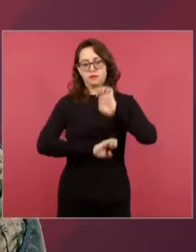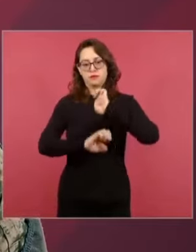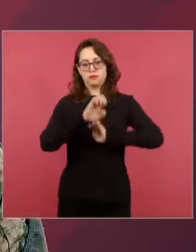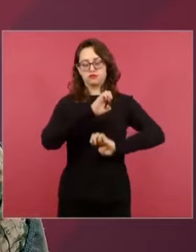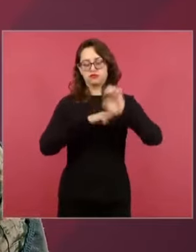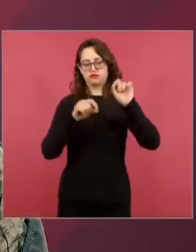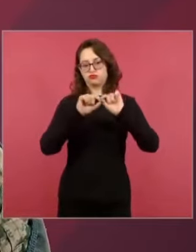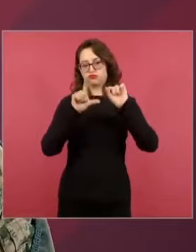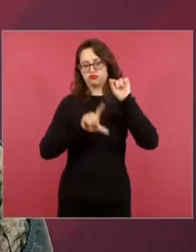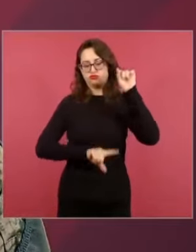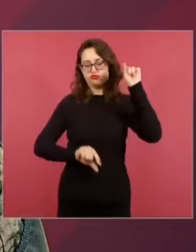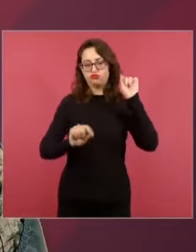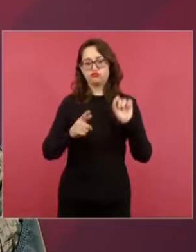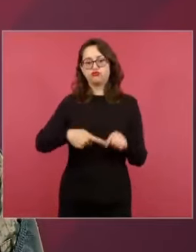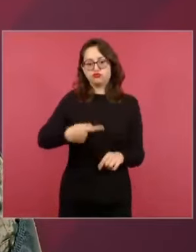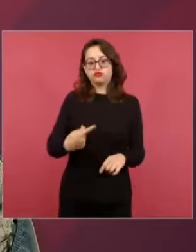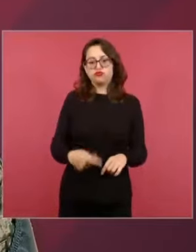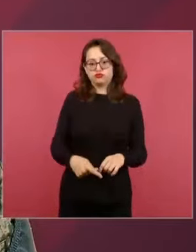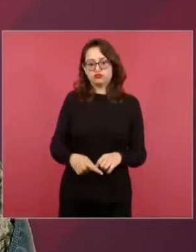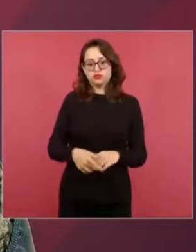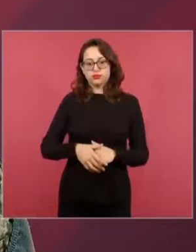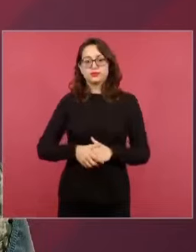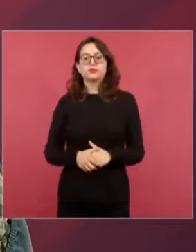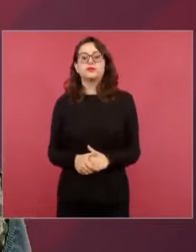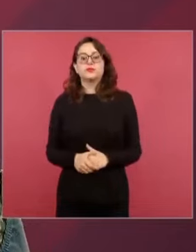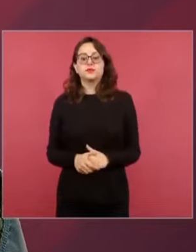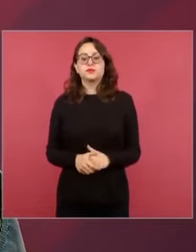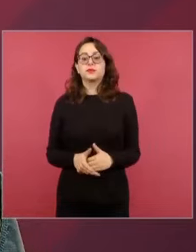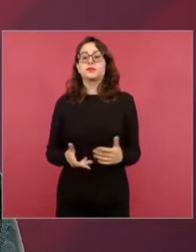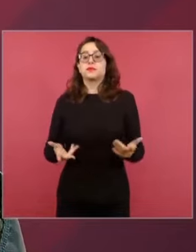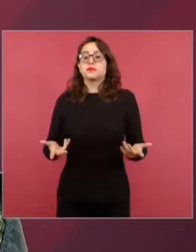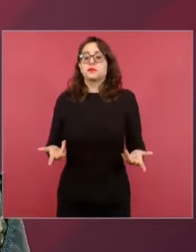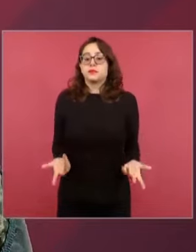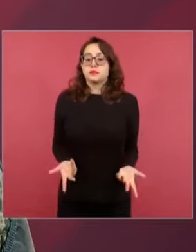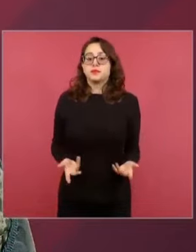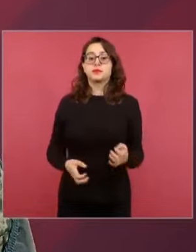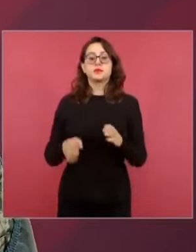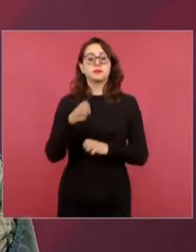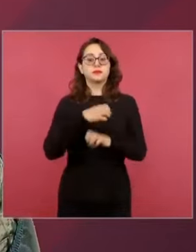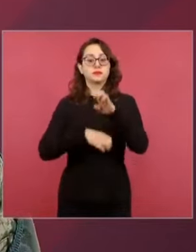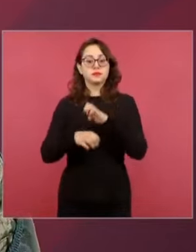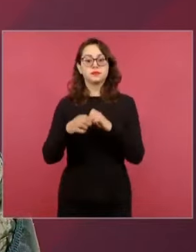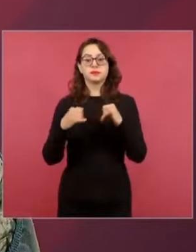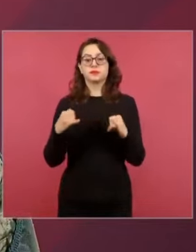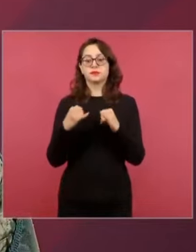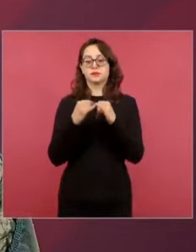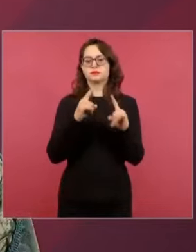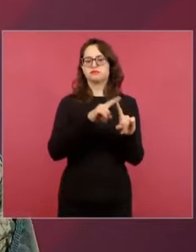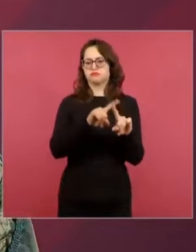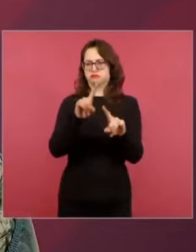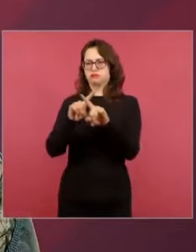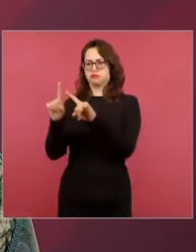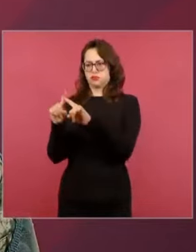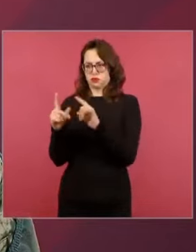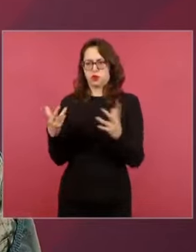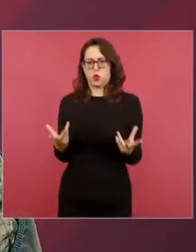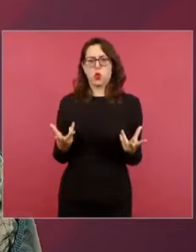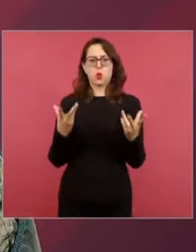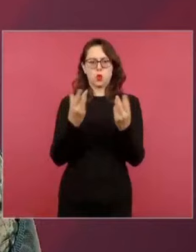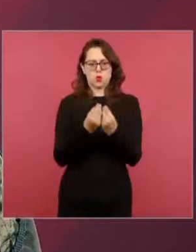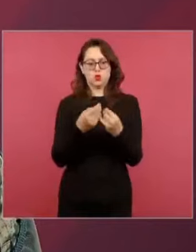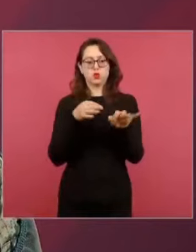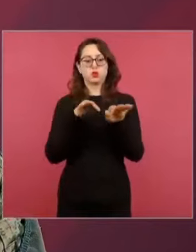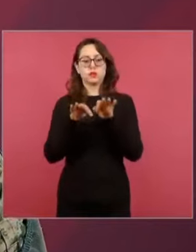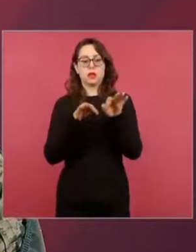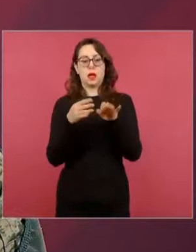consecuencia, junto con otras dependencias y consorcios involucrados, será la propia secretaría, quien dará